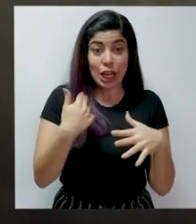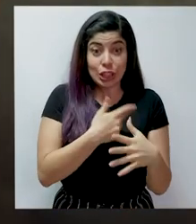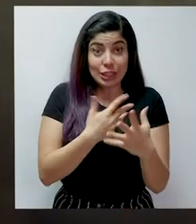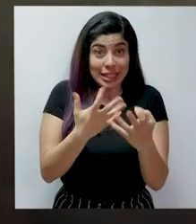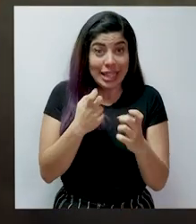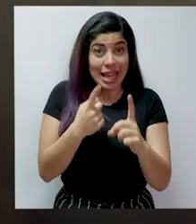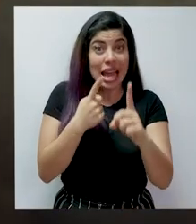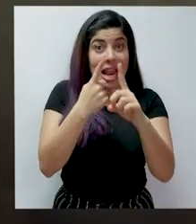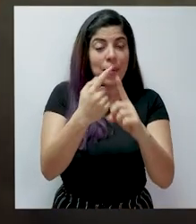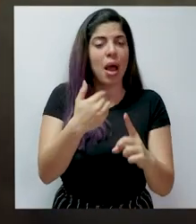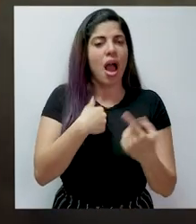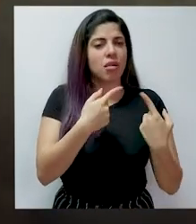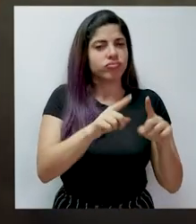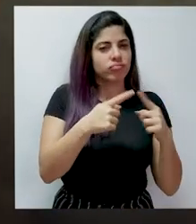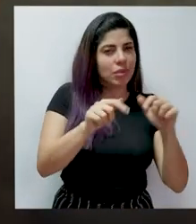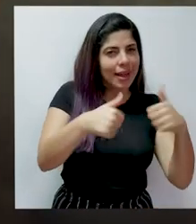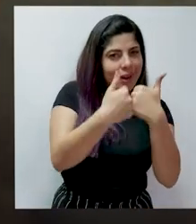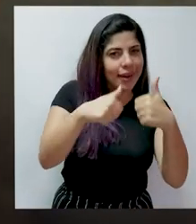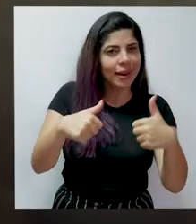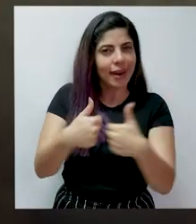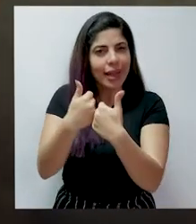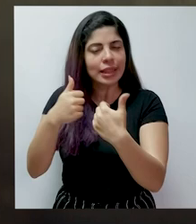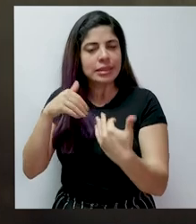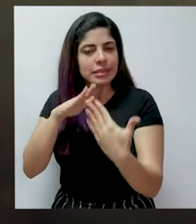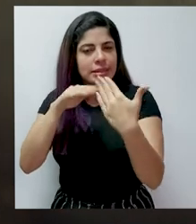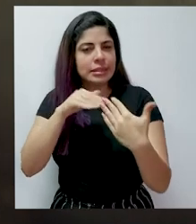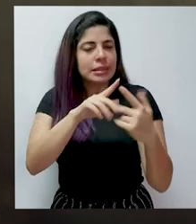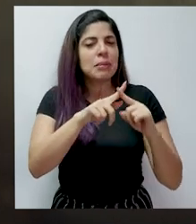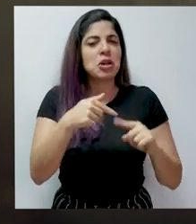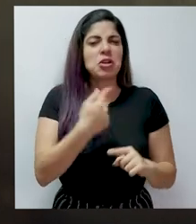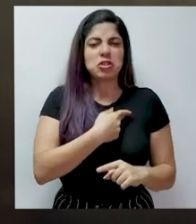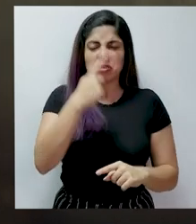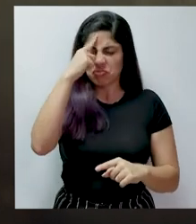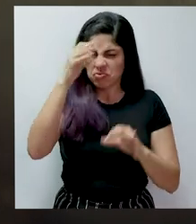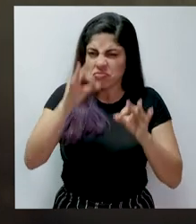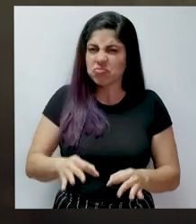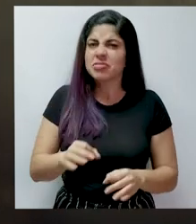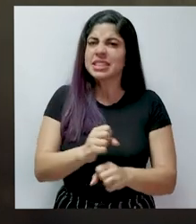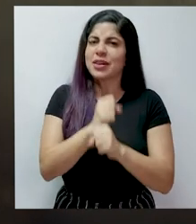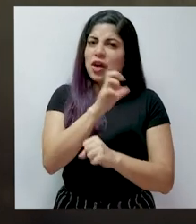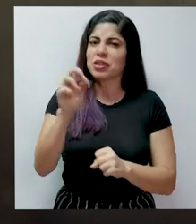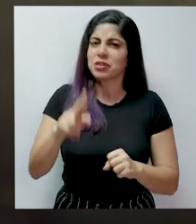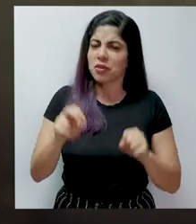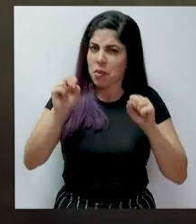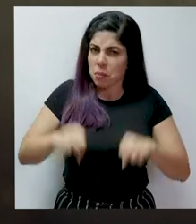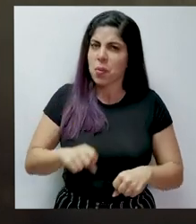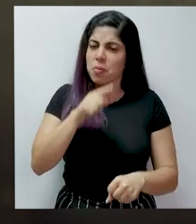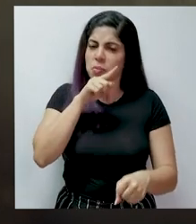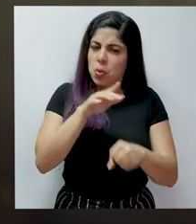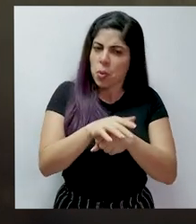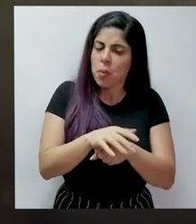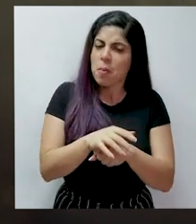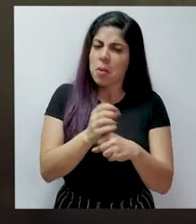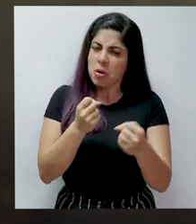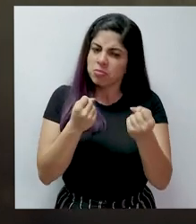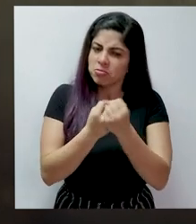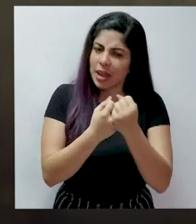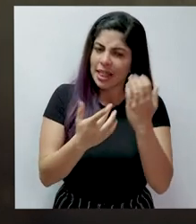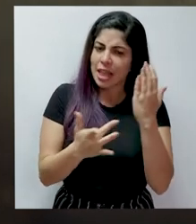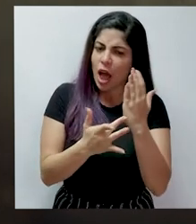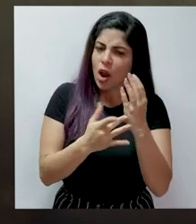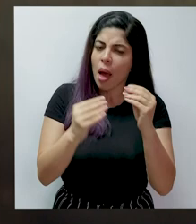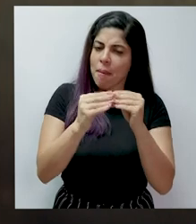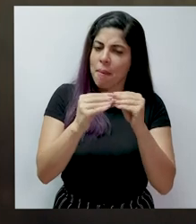aspiramos implica asumir una serie de retos y desafíos. Estamos seguros que Costa Rica es capaz de cumplirlos y de apostar por la